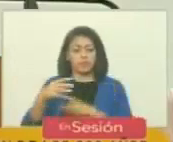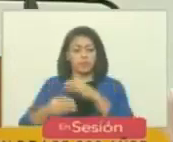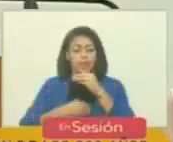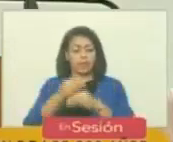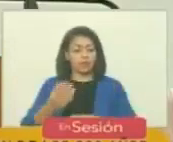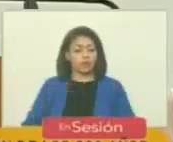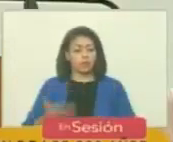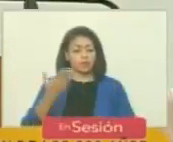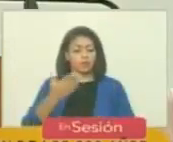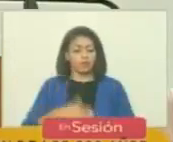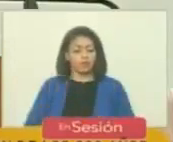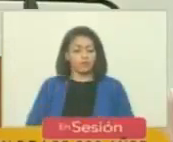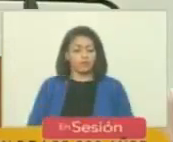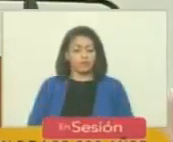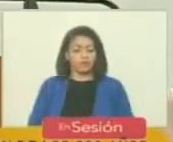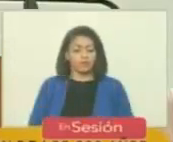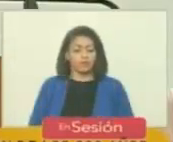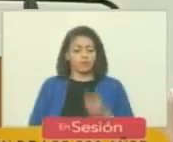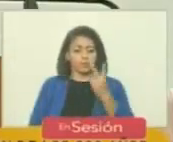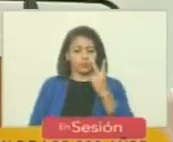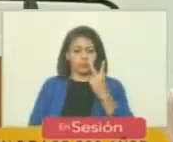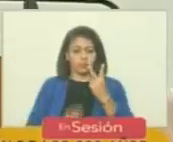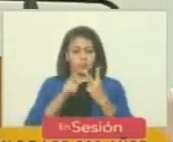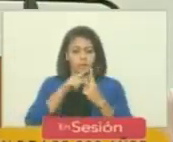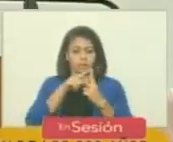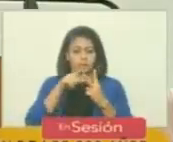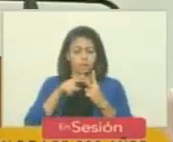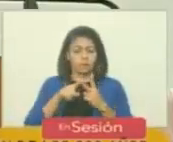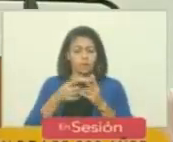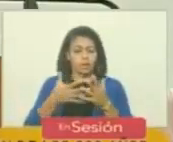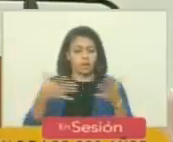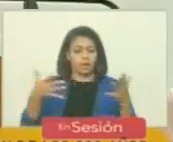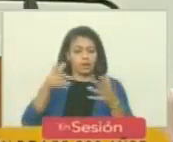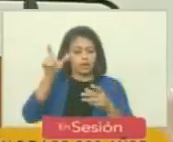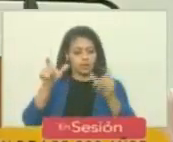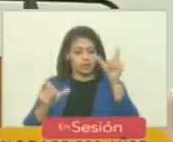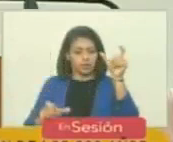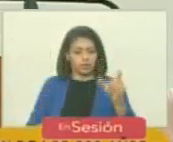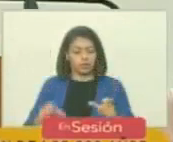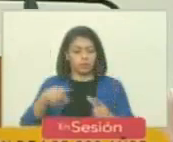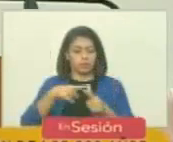excepcional los dos los dos grandes héroes